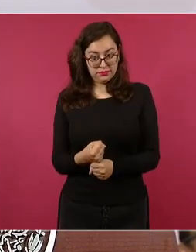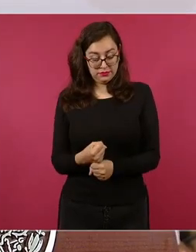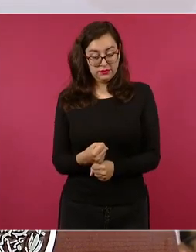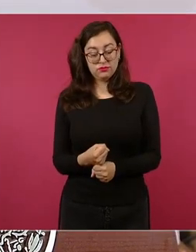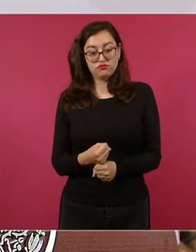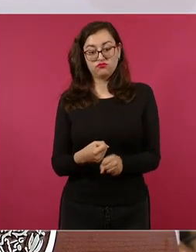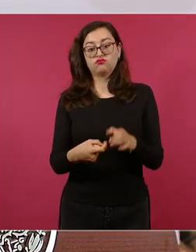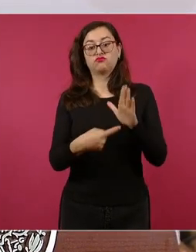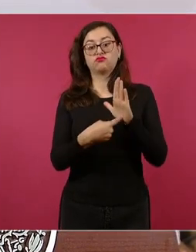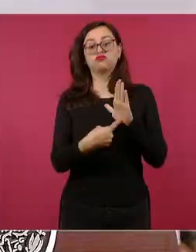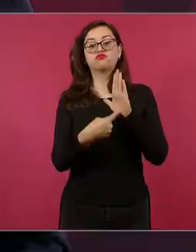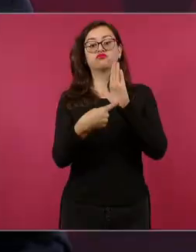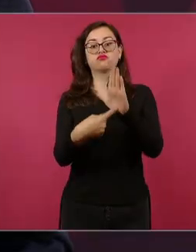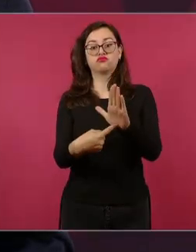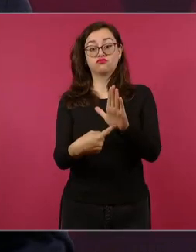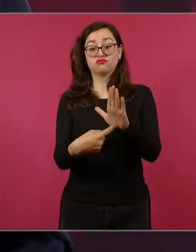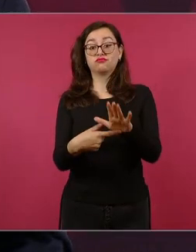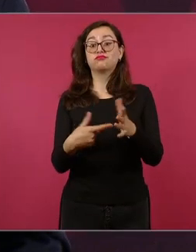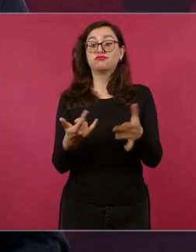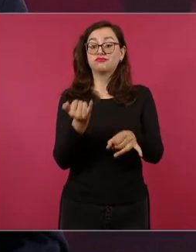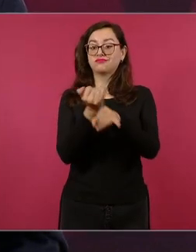un informe muy peculiar